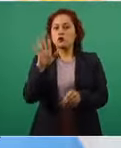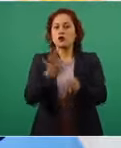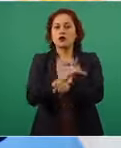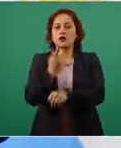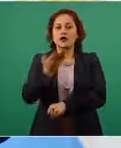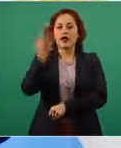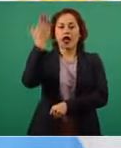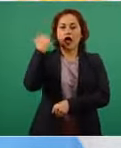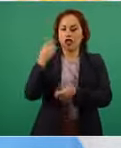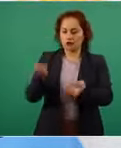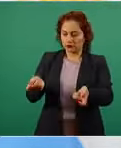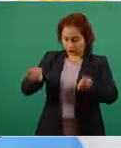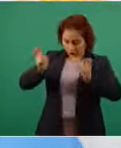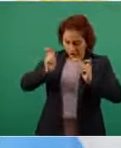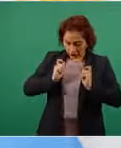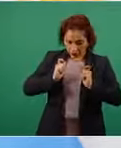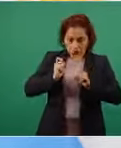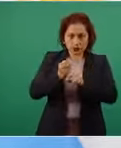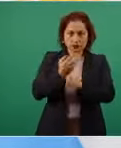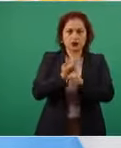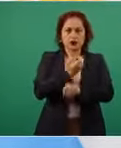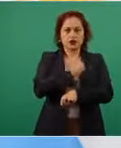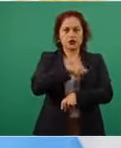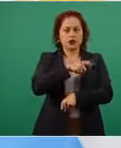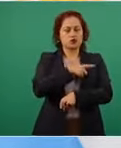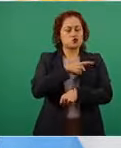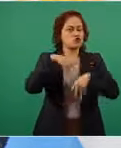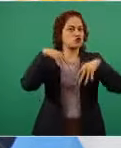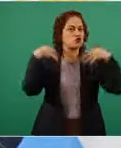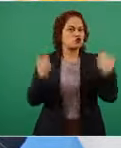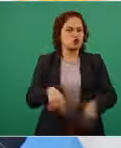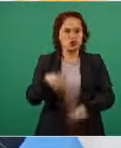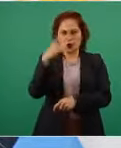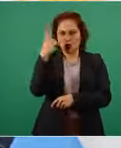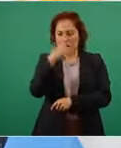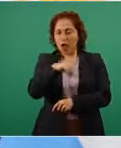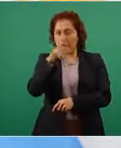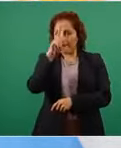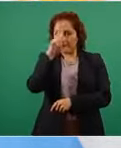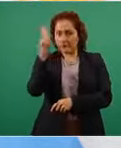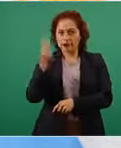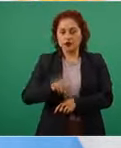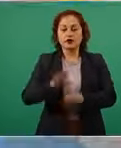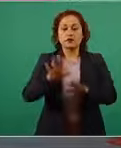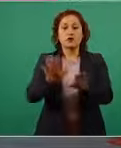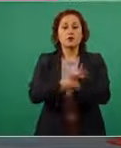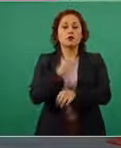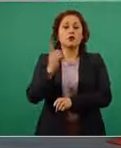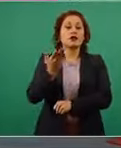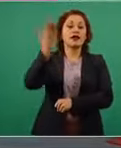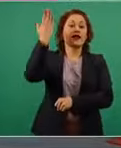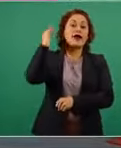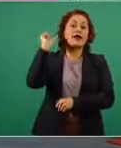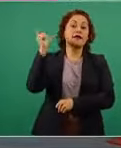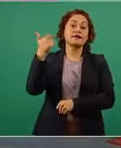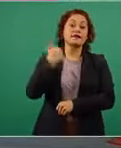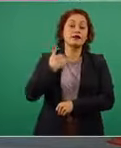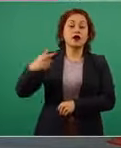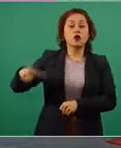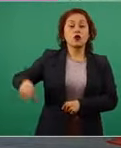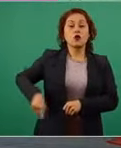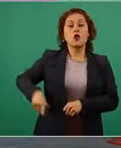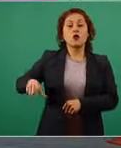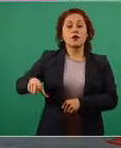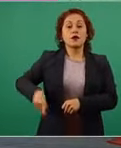destruido entre otras cosas porque por ejemplo en la provincia de Buenos Aires había una gobernadora que se jactaba de que no iba a hacer más